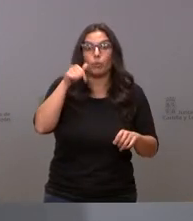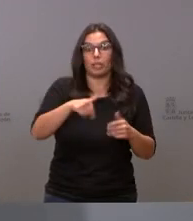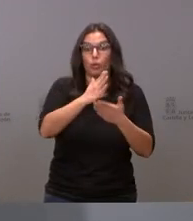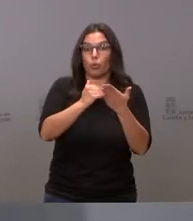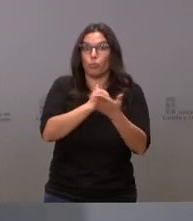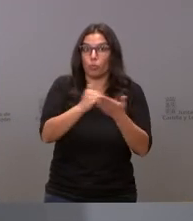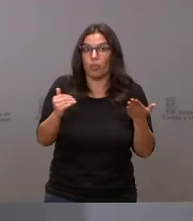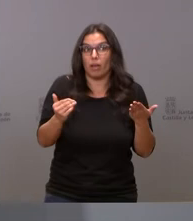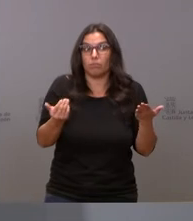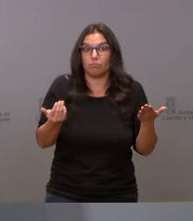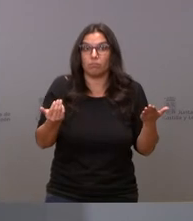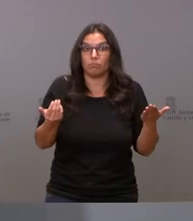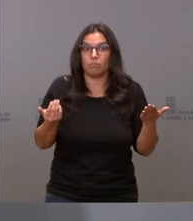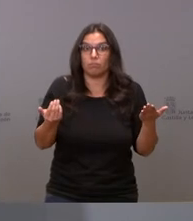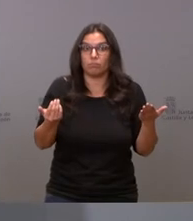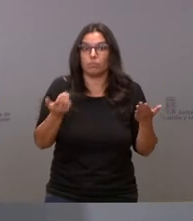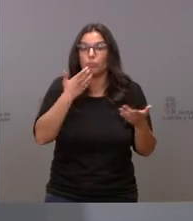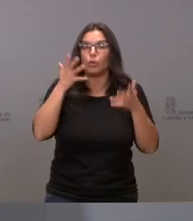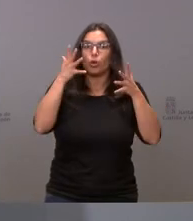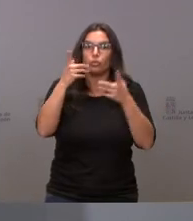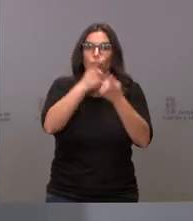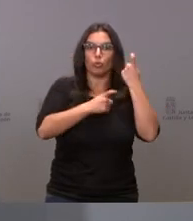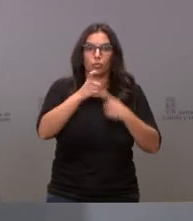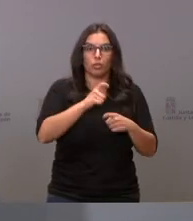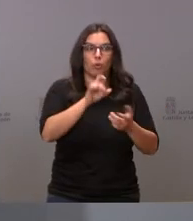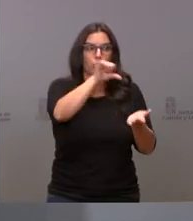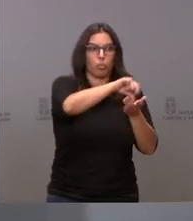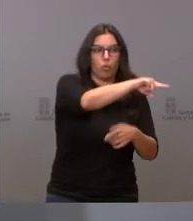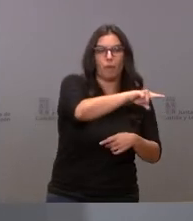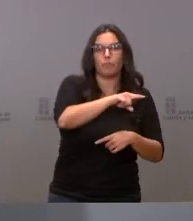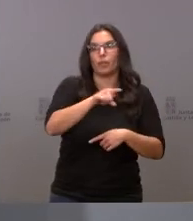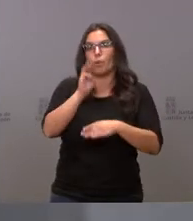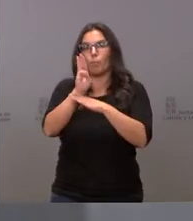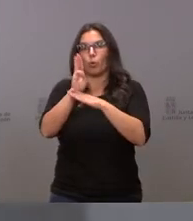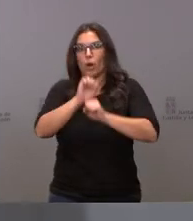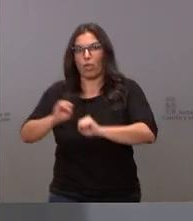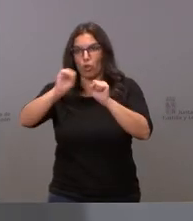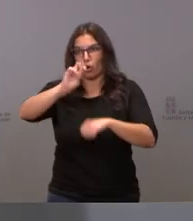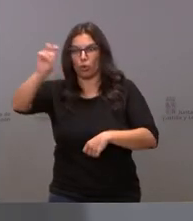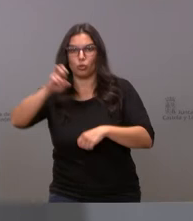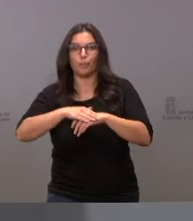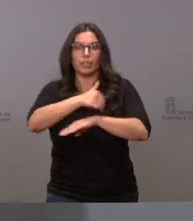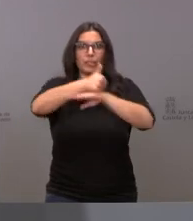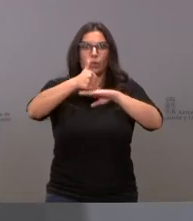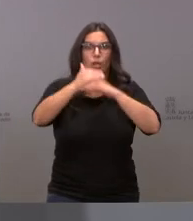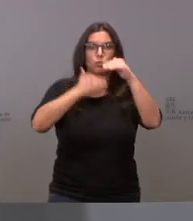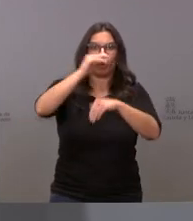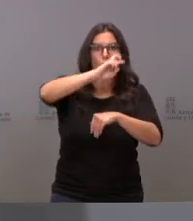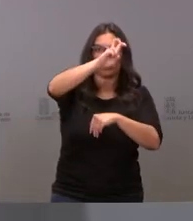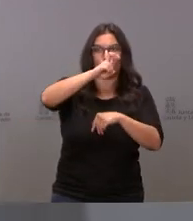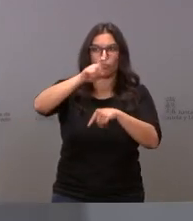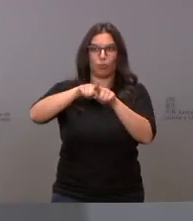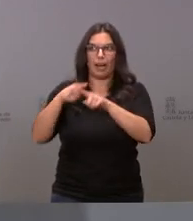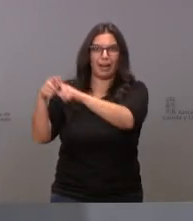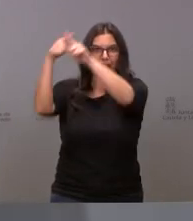pues tiene el consejo consultivo en un sitio el procurador en otro el tribunal superior en otro y eso es